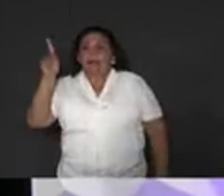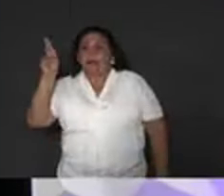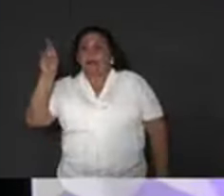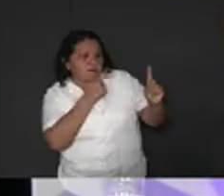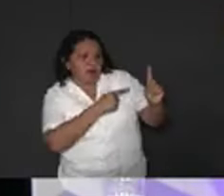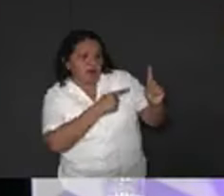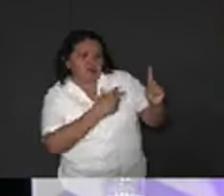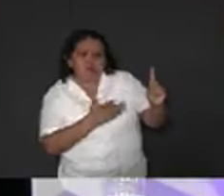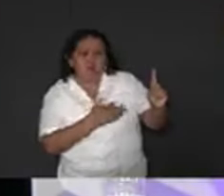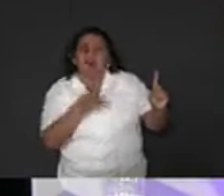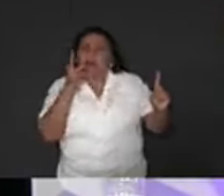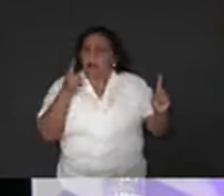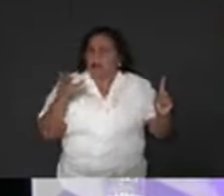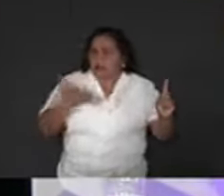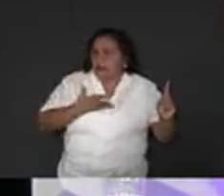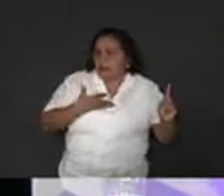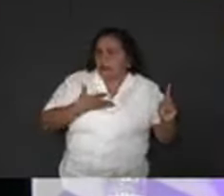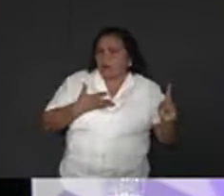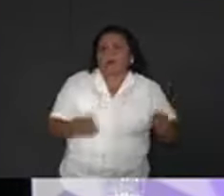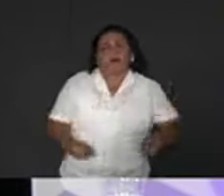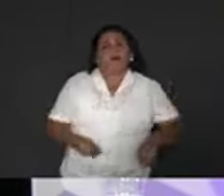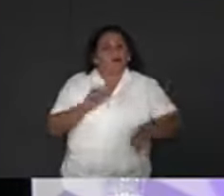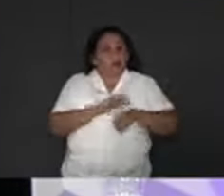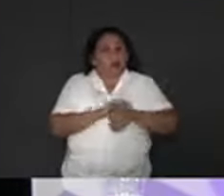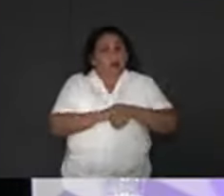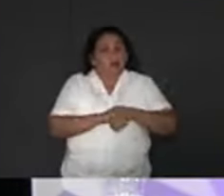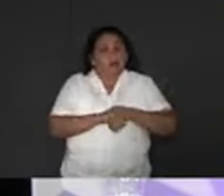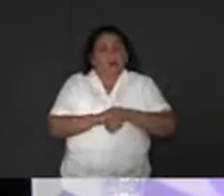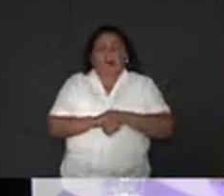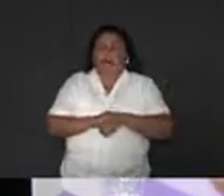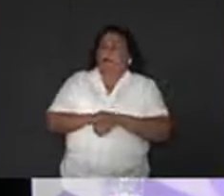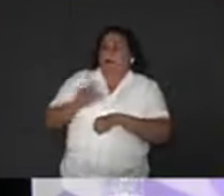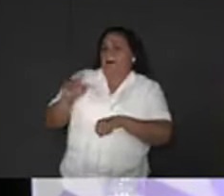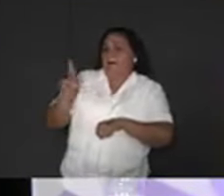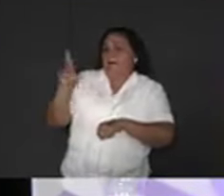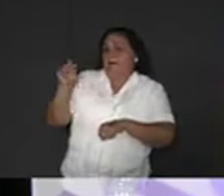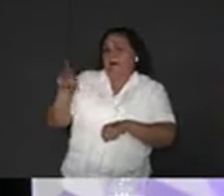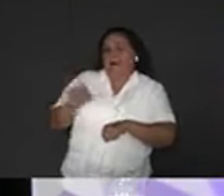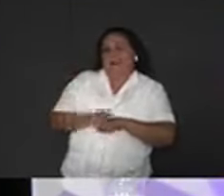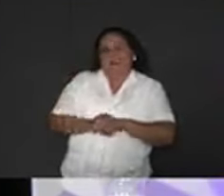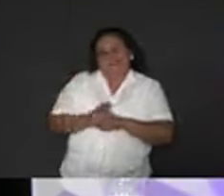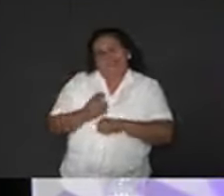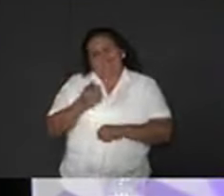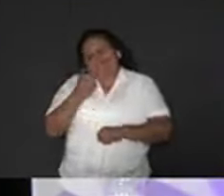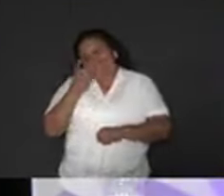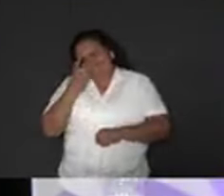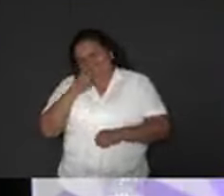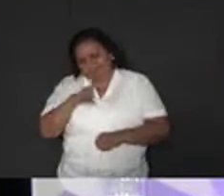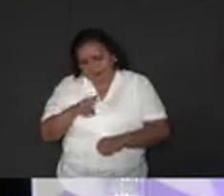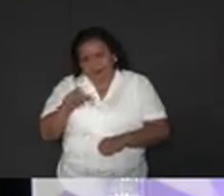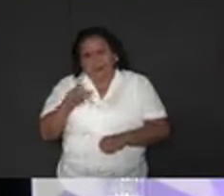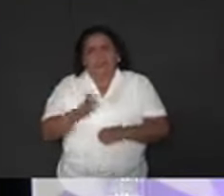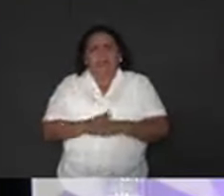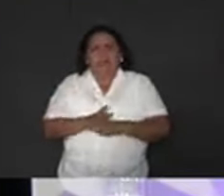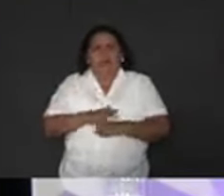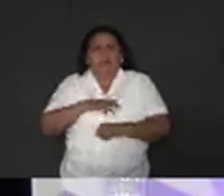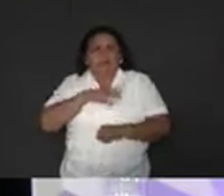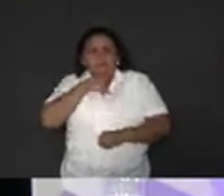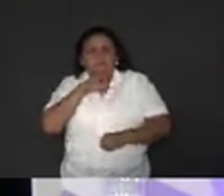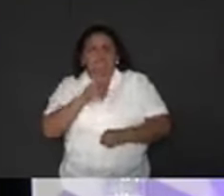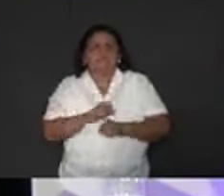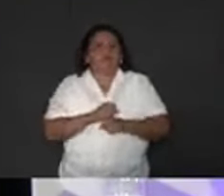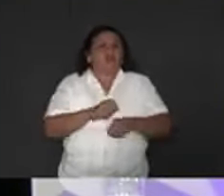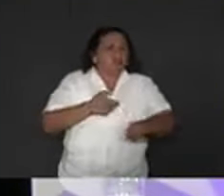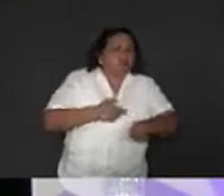estuve en el PRI. También tengo muchos amigos en el PAN que están decepcionados de la corrupción que hay en el Ayuntamiento de Mérida y que ahora